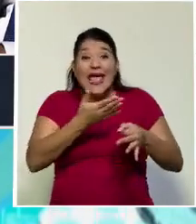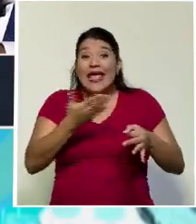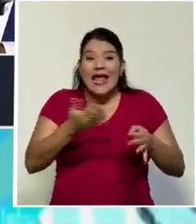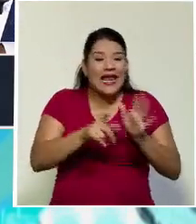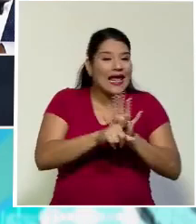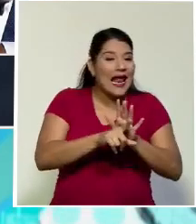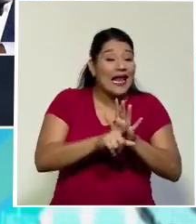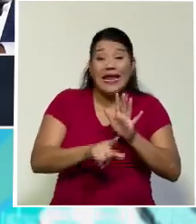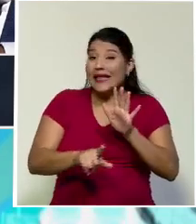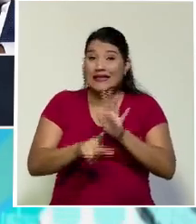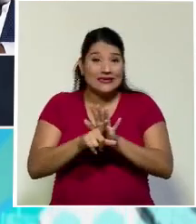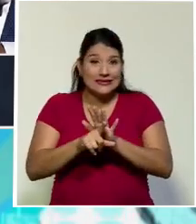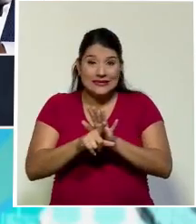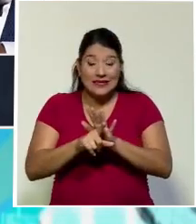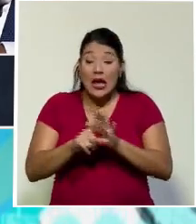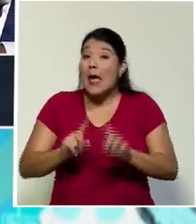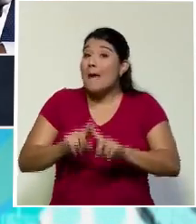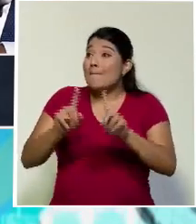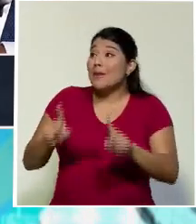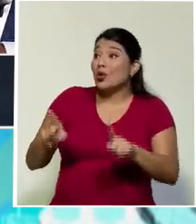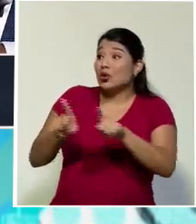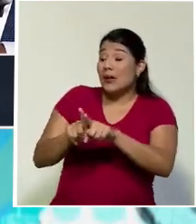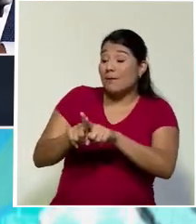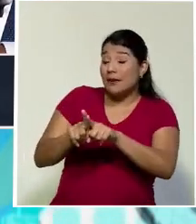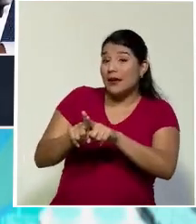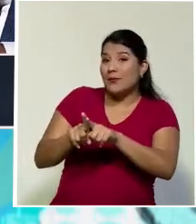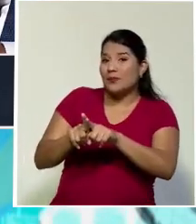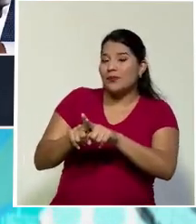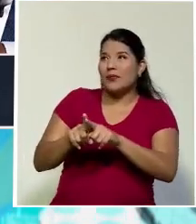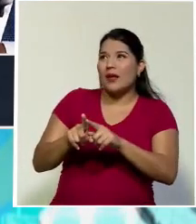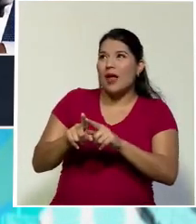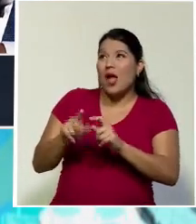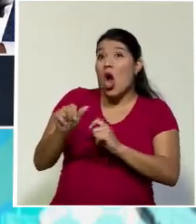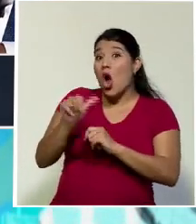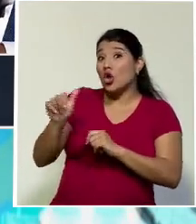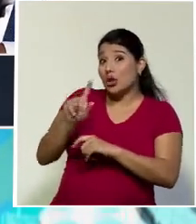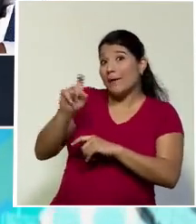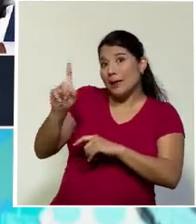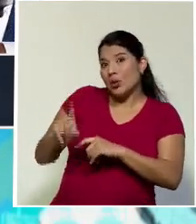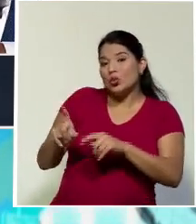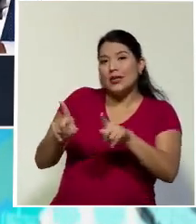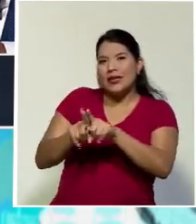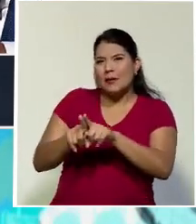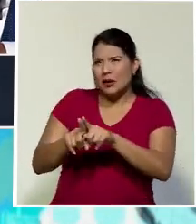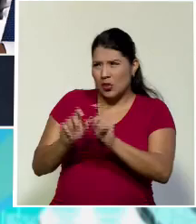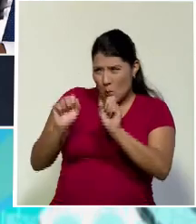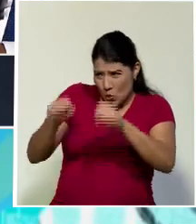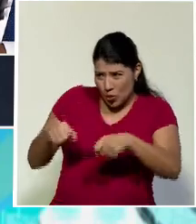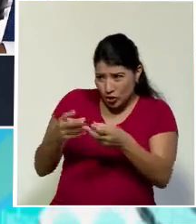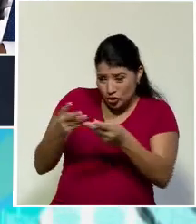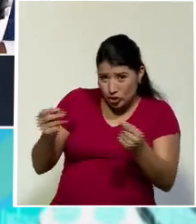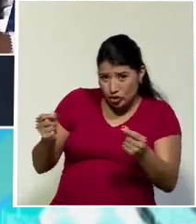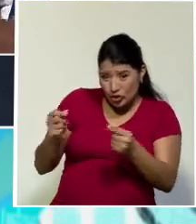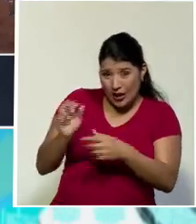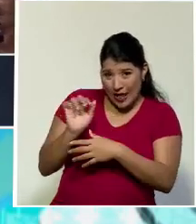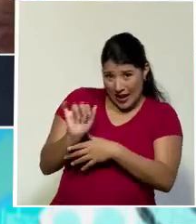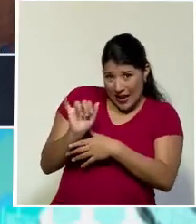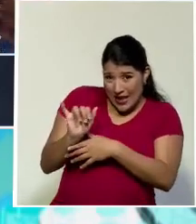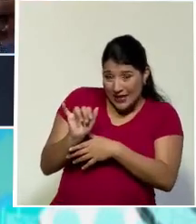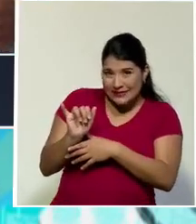ilegal. Pero también cuando lo político, porque la otra pregunta que surge es, ¿y es posible solucionar ese